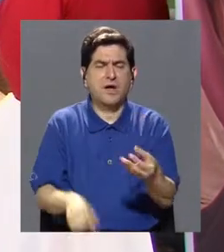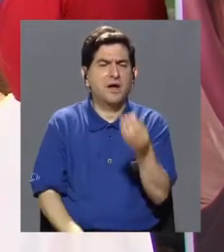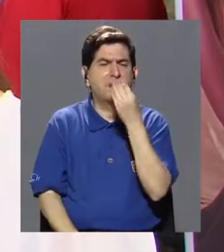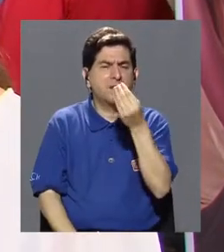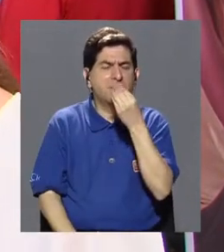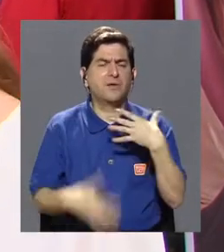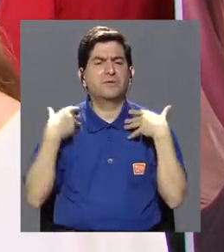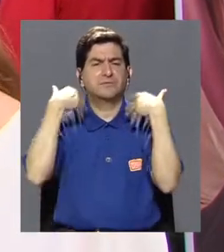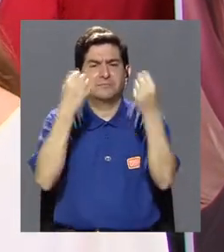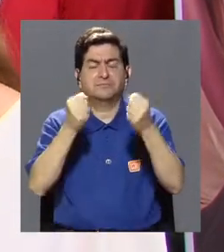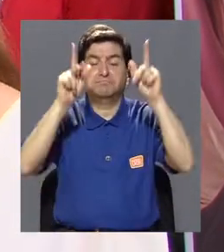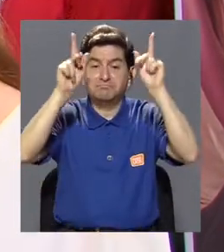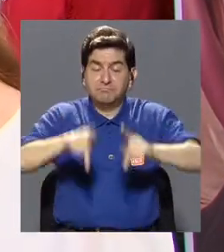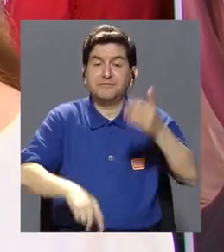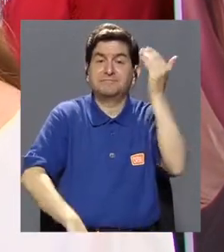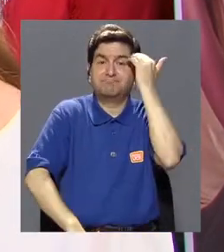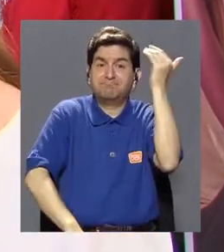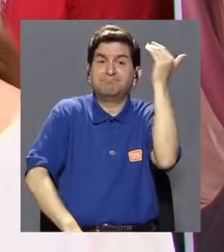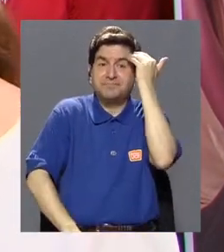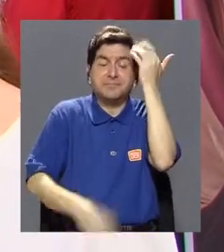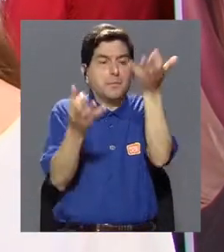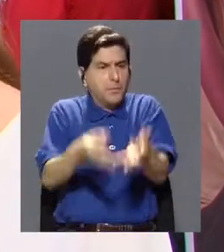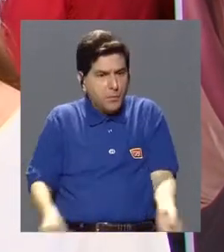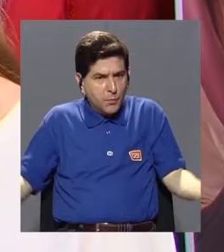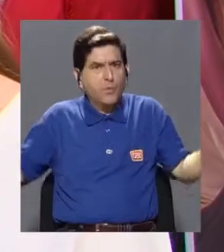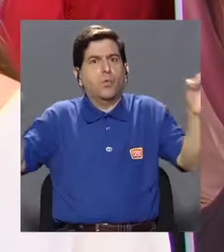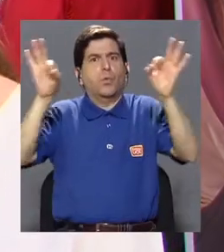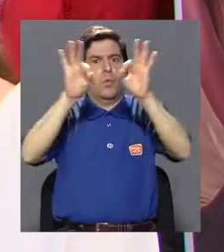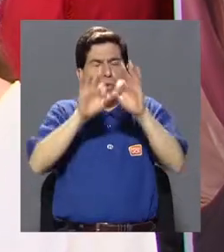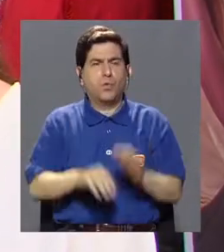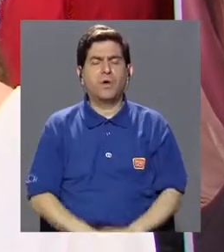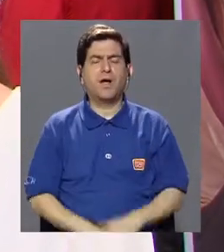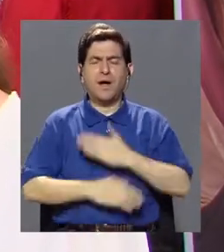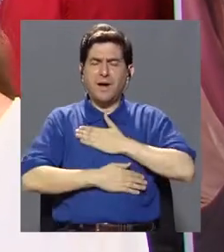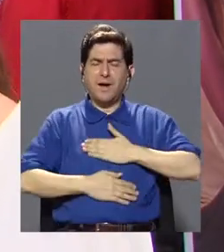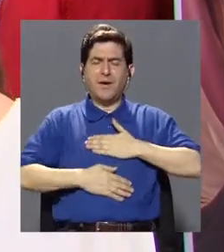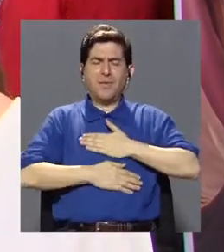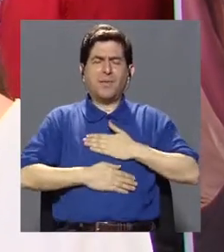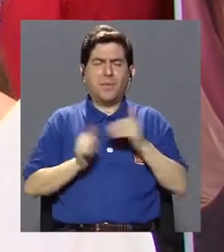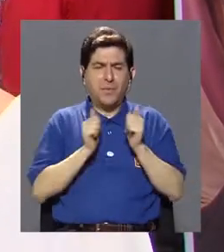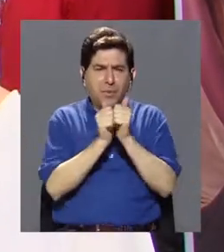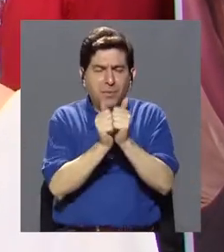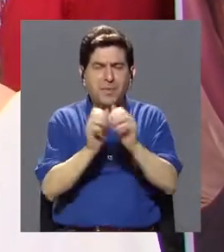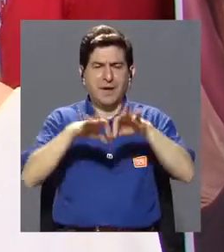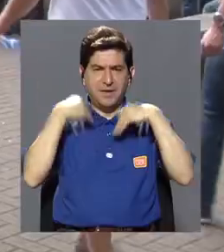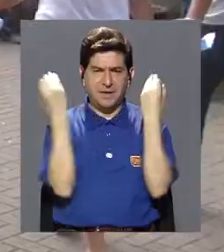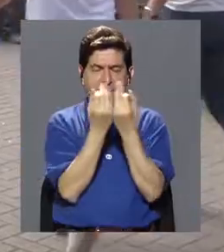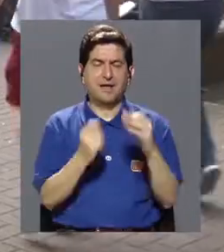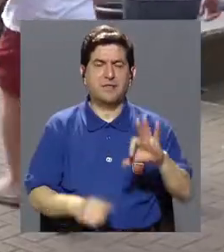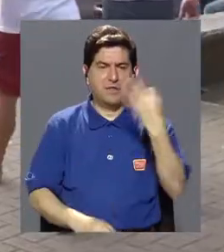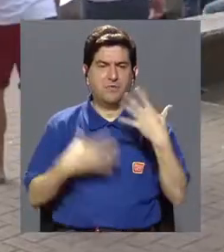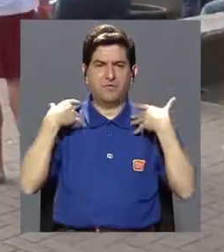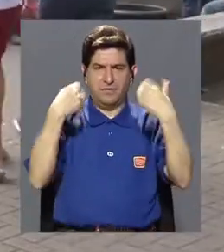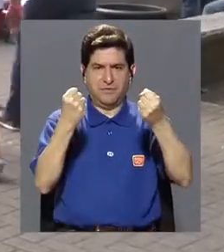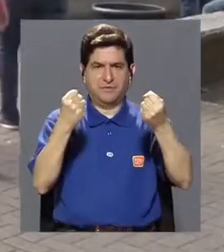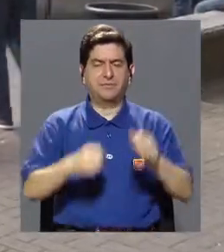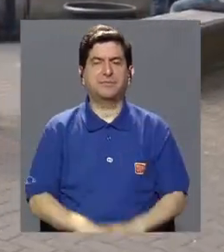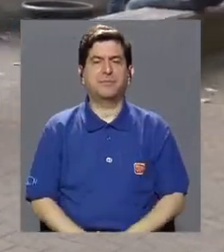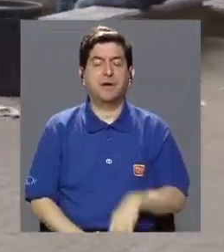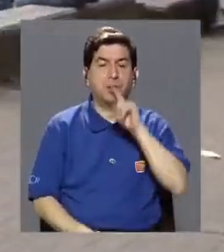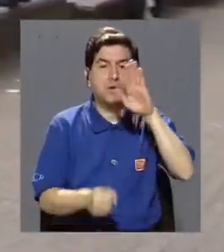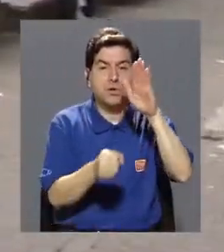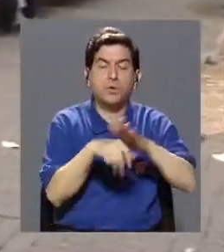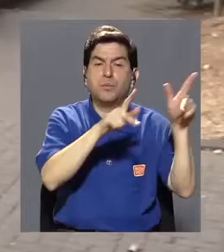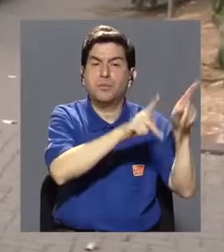saludable y la gente sepa que es importante poder recriarse en familia y saludablemente. El